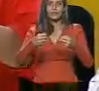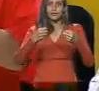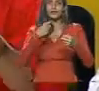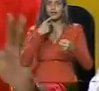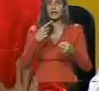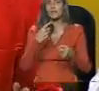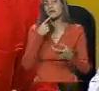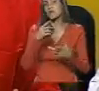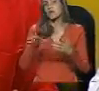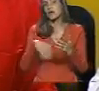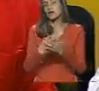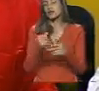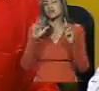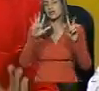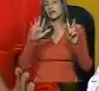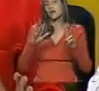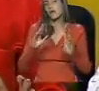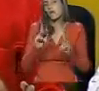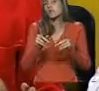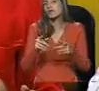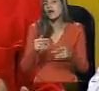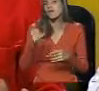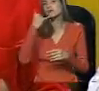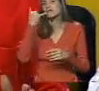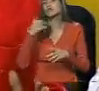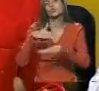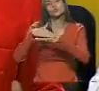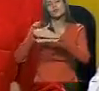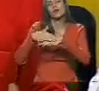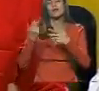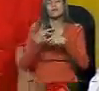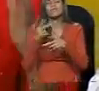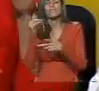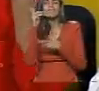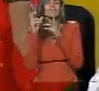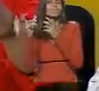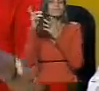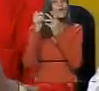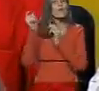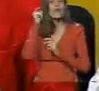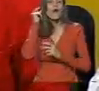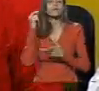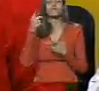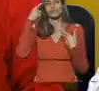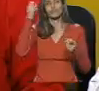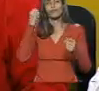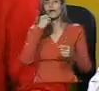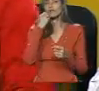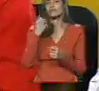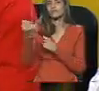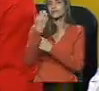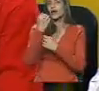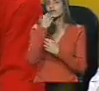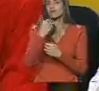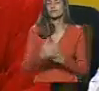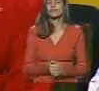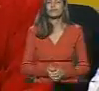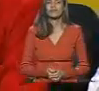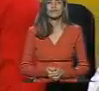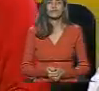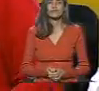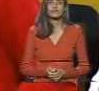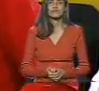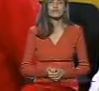Me dijo que hasta las siete tenía chance. Yo le voy a pedir disculpas. Pero vamos a escuchar a Consuelo, que nos dé su mensaje. Consuelo, buenos